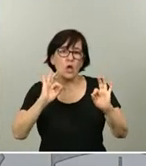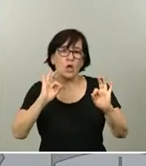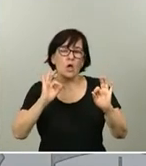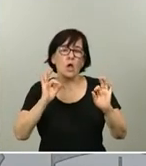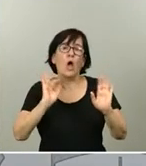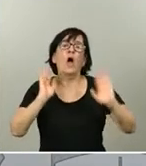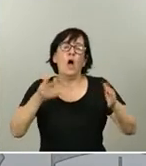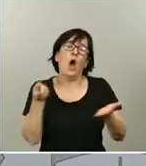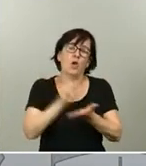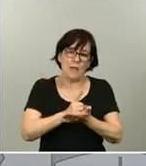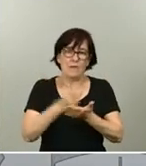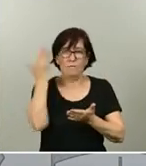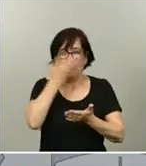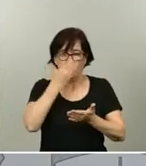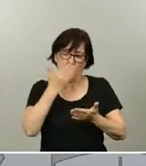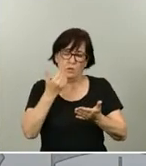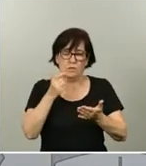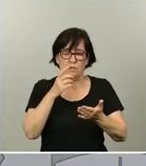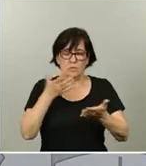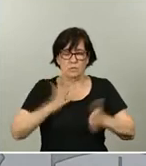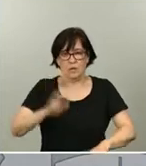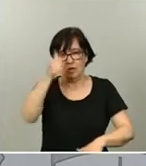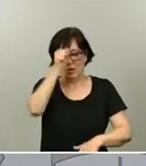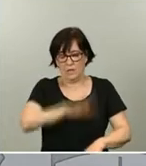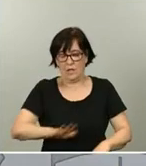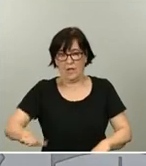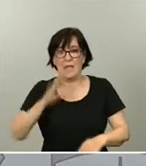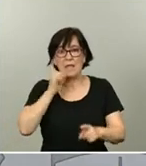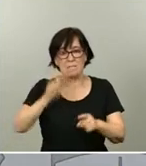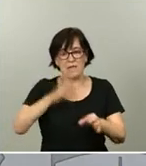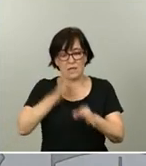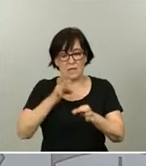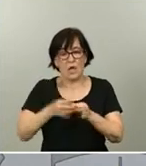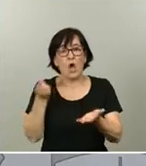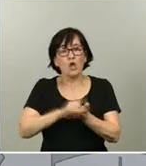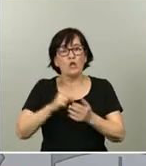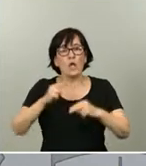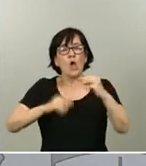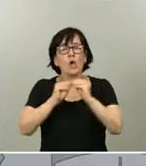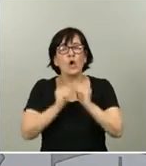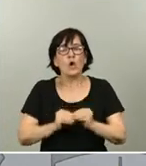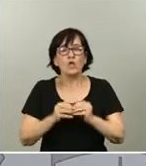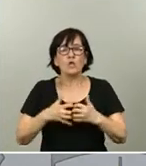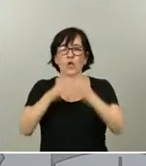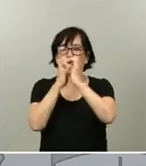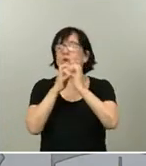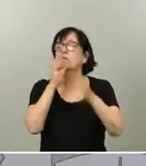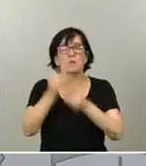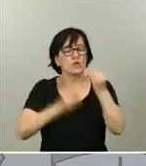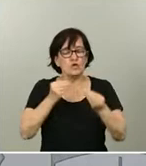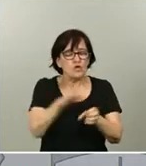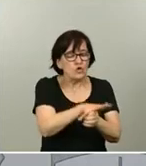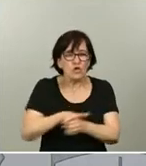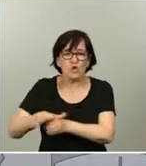hijos y nuestras hijas a partir del mes de septiembre, la tarea de la reconstrucción debe abarcar a todos los campos y debe sostenerse